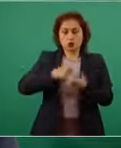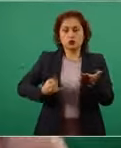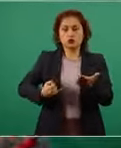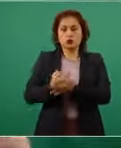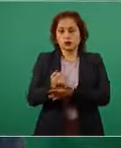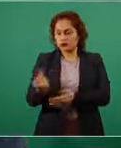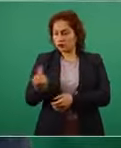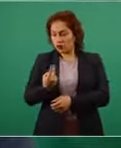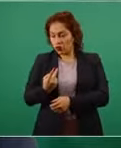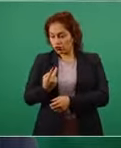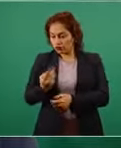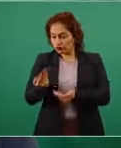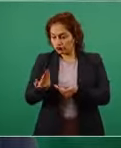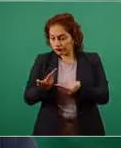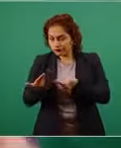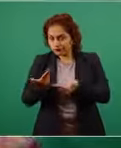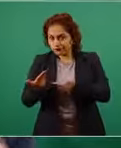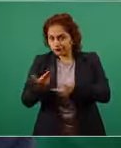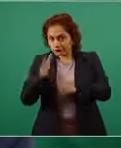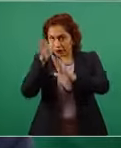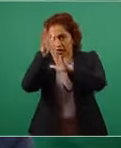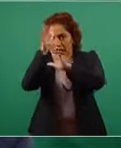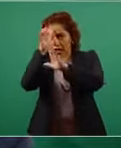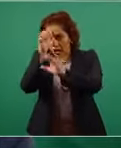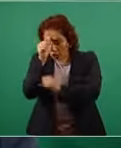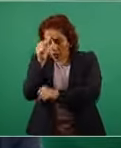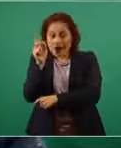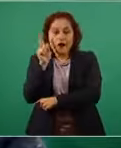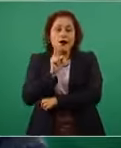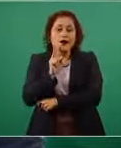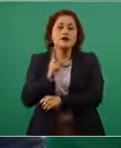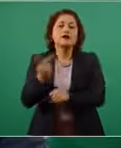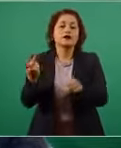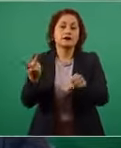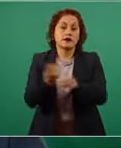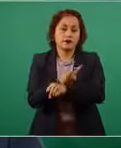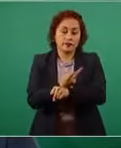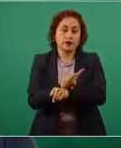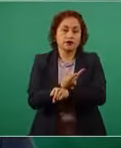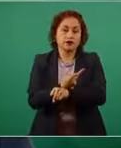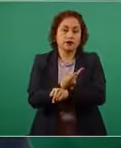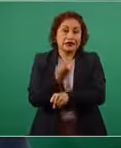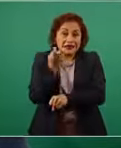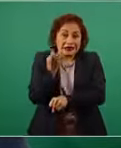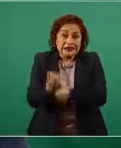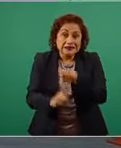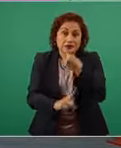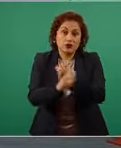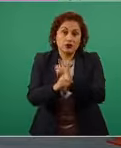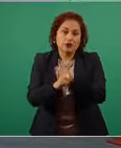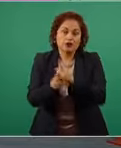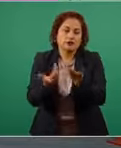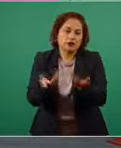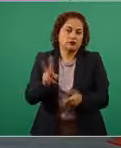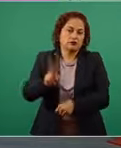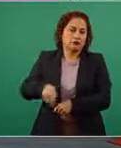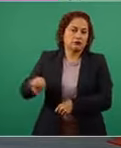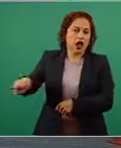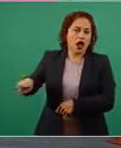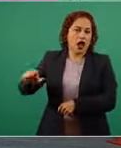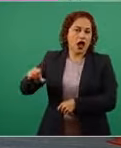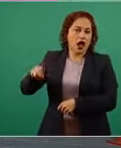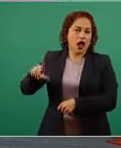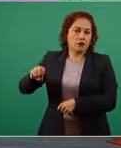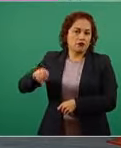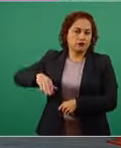un acuerdo de un crédito que como bien marcó el presidente López Obrador fue vergonzoso